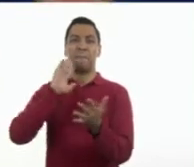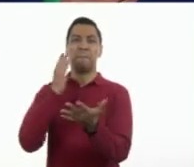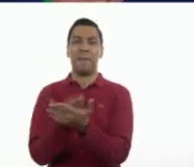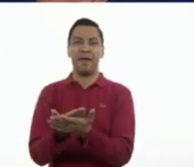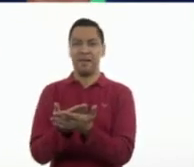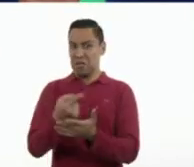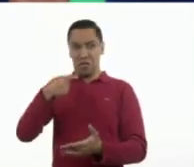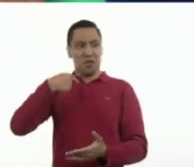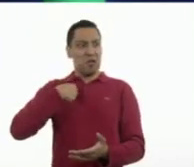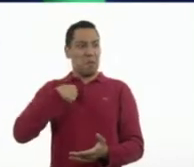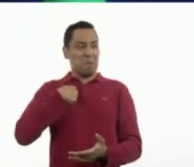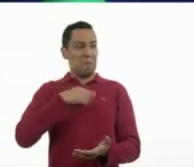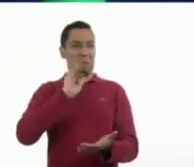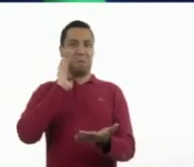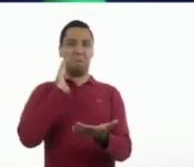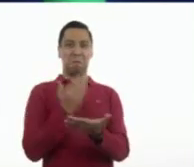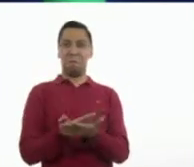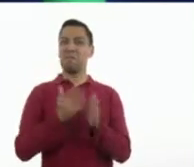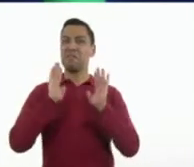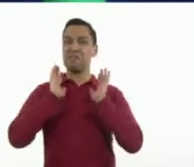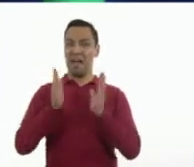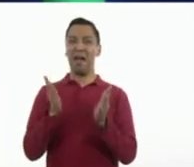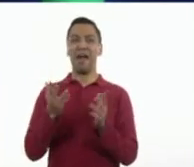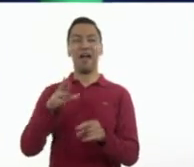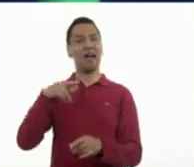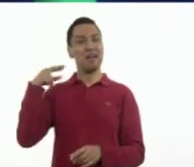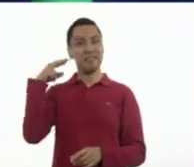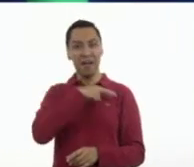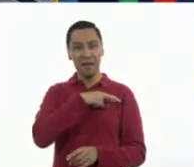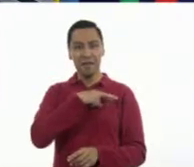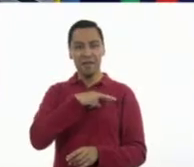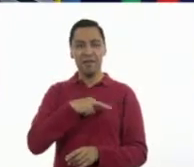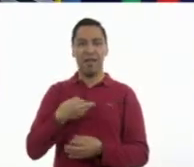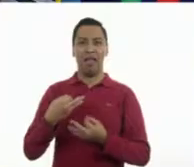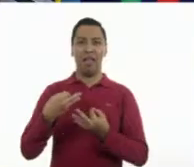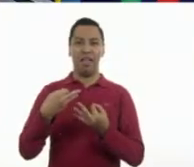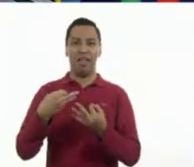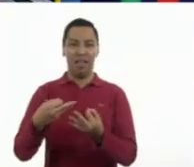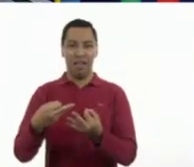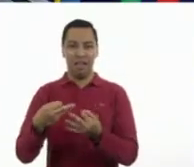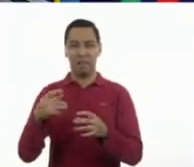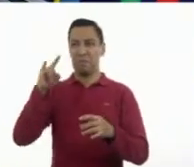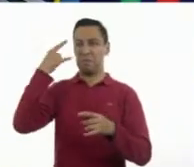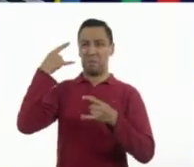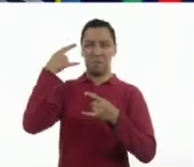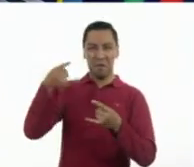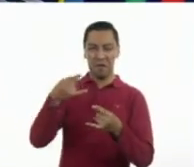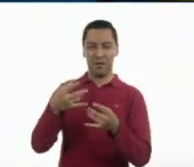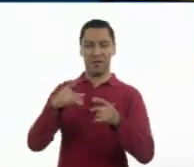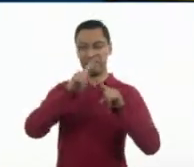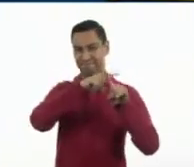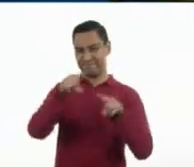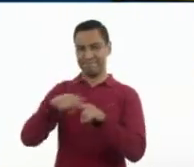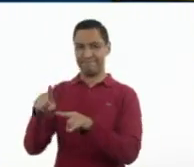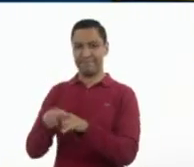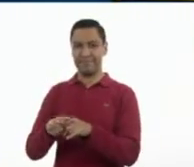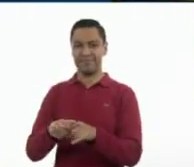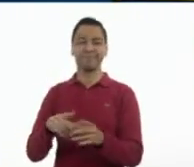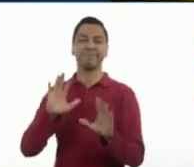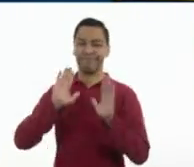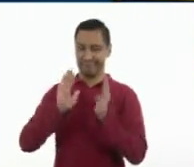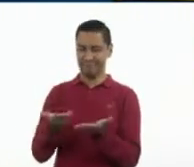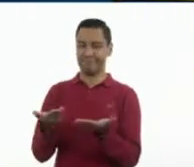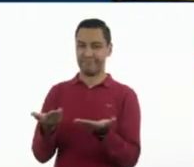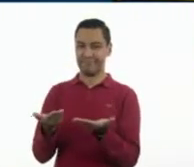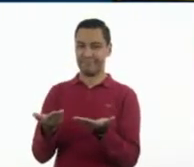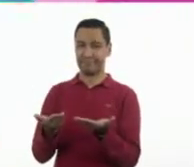me convenció. Yo ya voy a ir. Muy bien. Quiere decir que la publicidad está cumpliendo con su objetivo. Ahora, vamos a analizar el otro